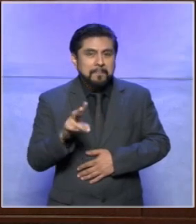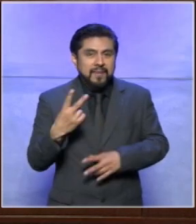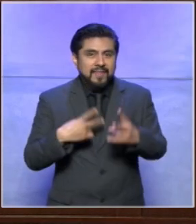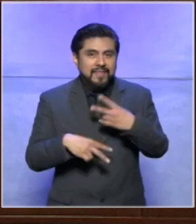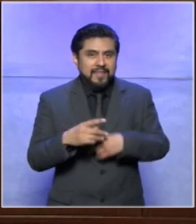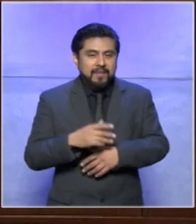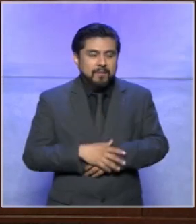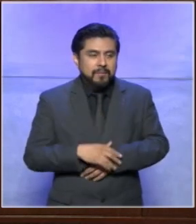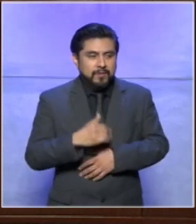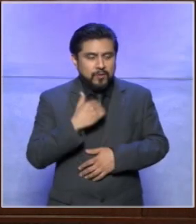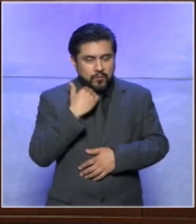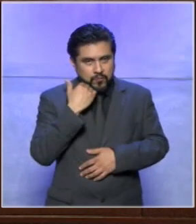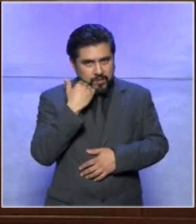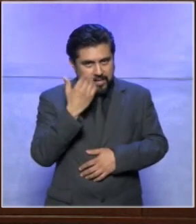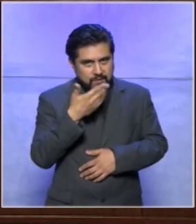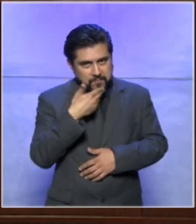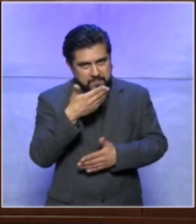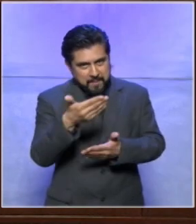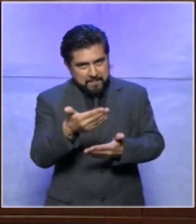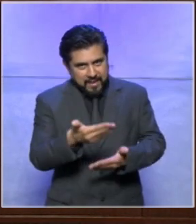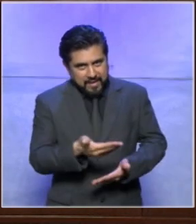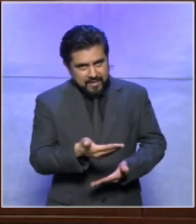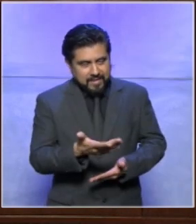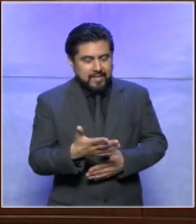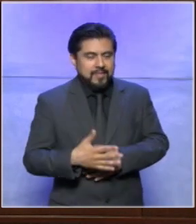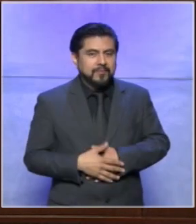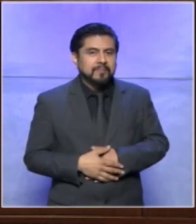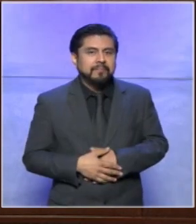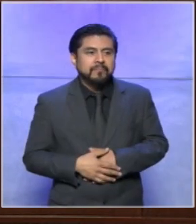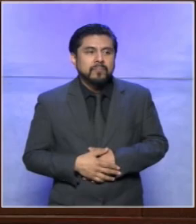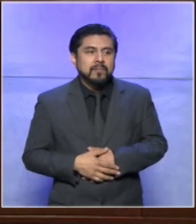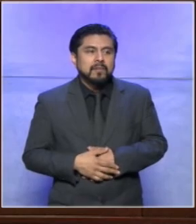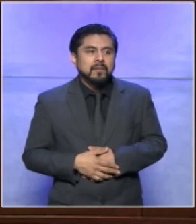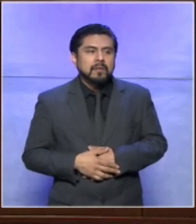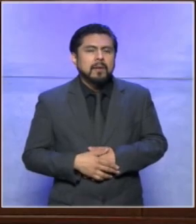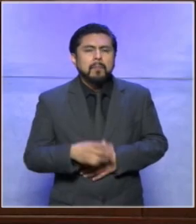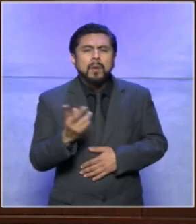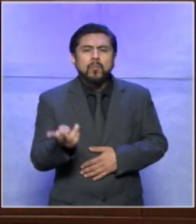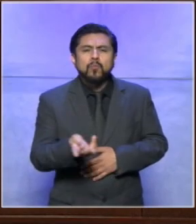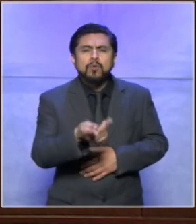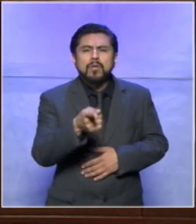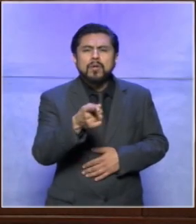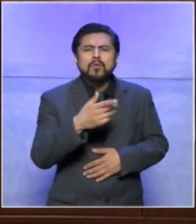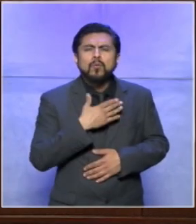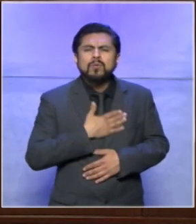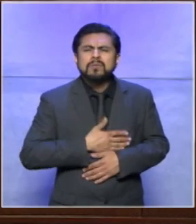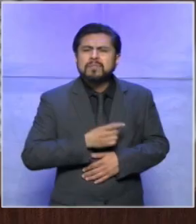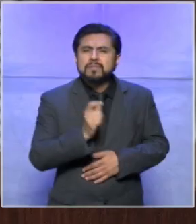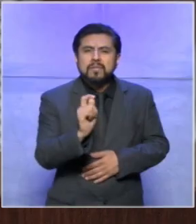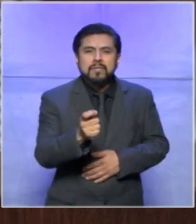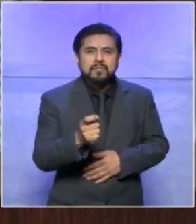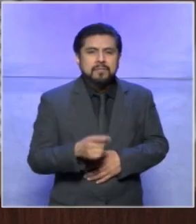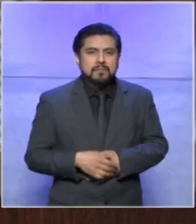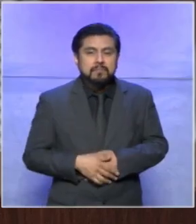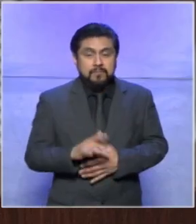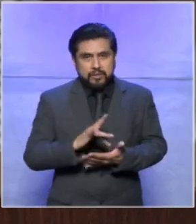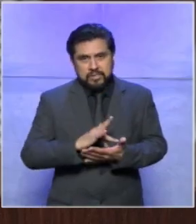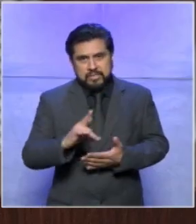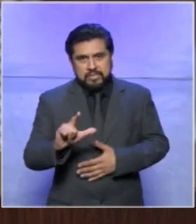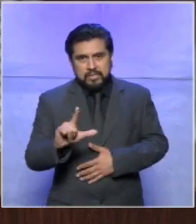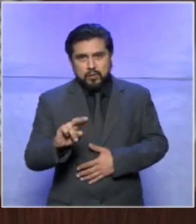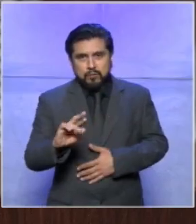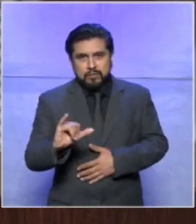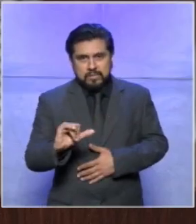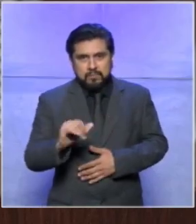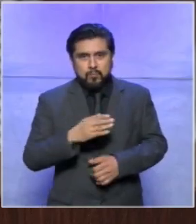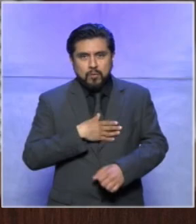quiero darte la más cordial bienvenida y preguntarte qué es para ti la justicia david si muchas gracias lucy buenas